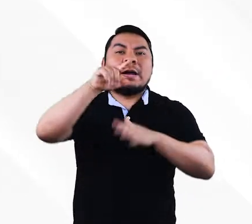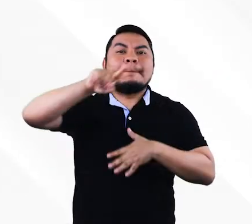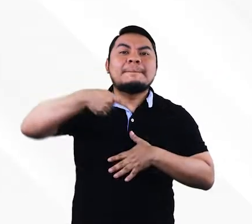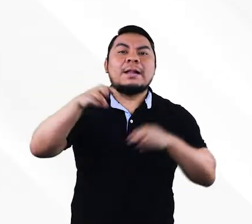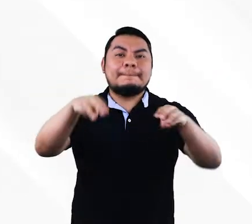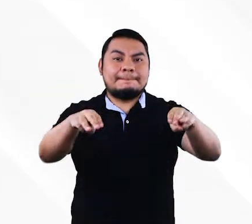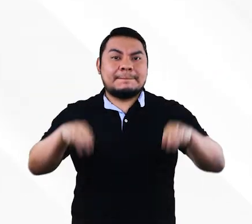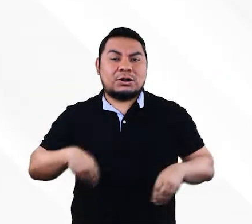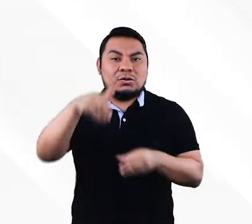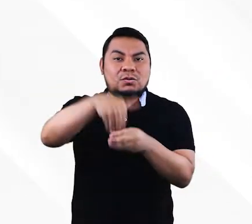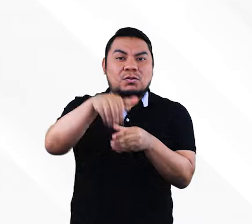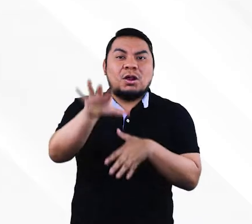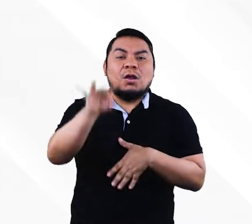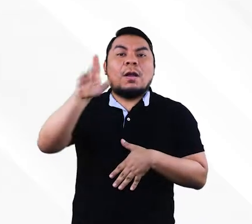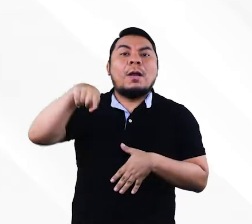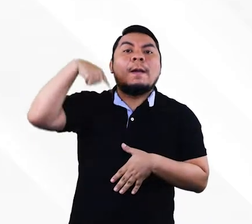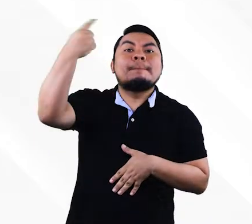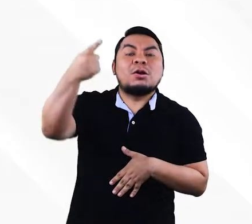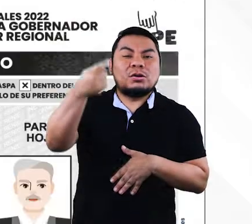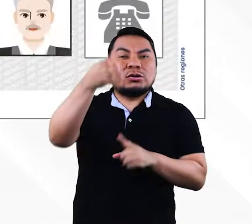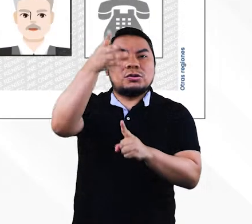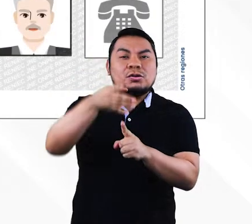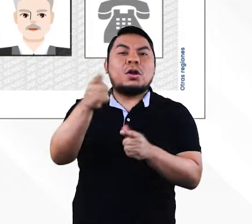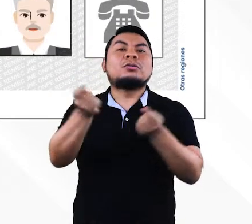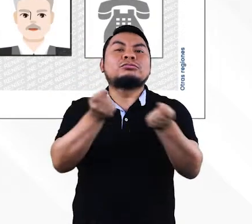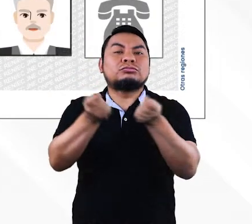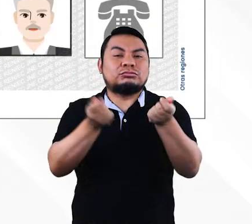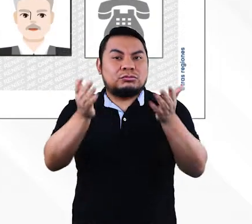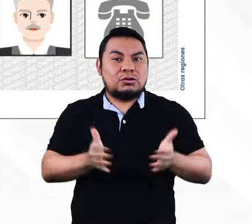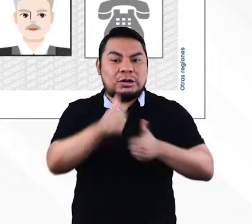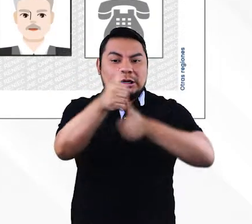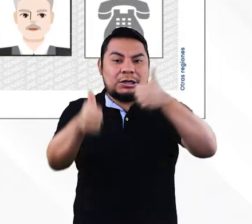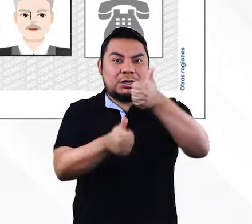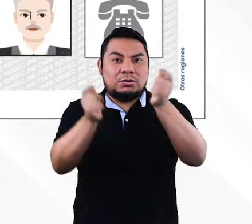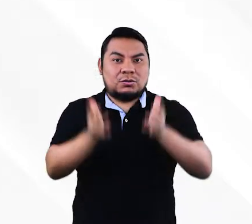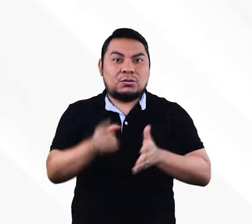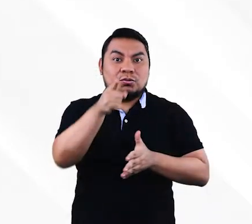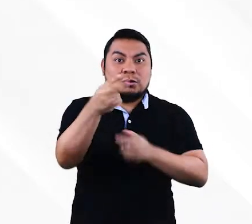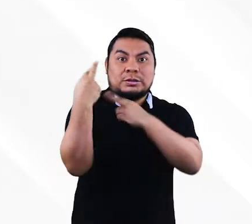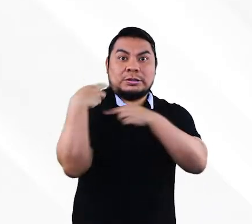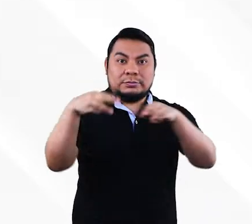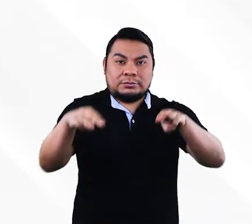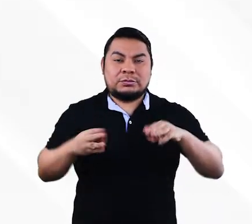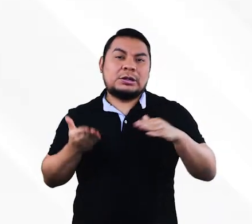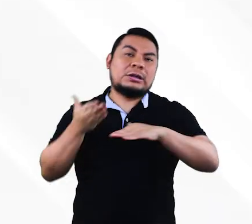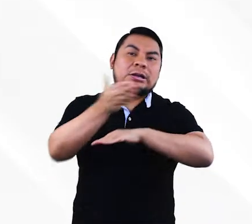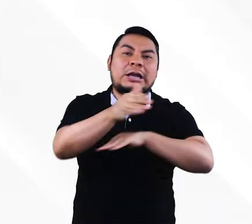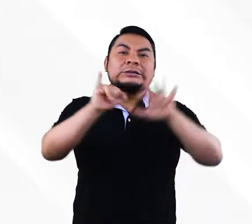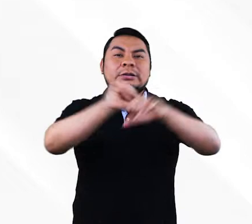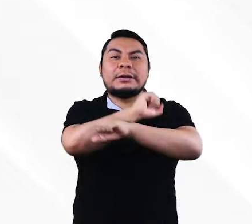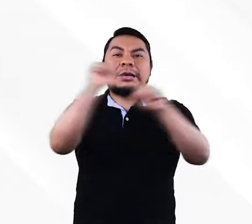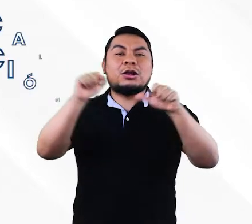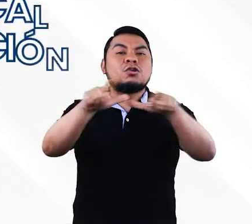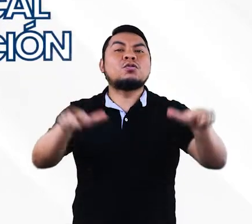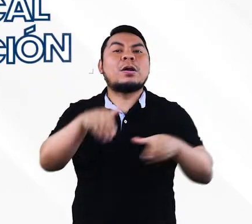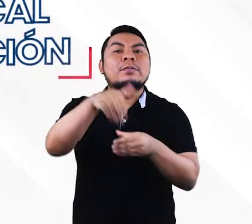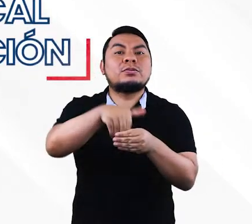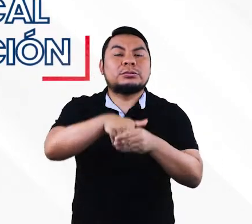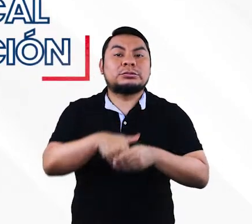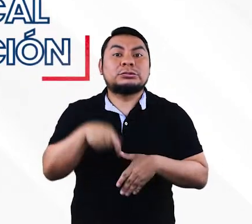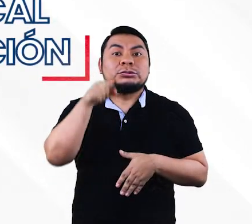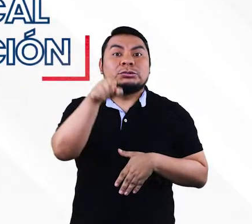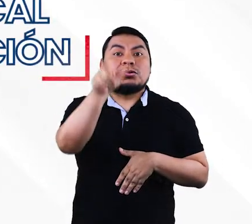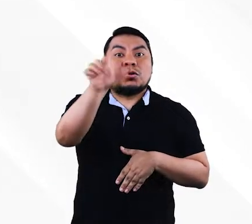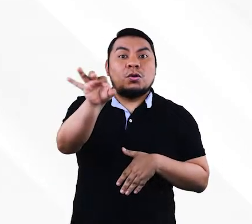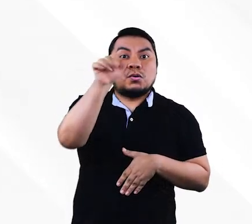Se instalarán más de mil mesas de sufragio para elegir al próximo gobernador y vicegobernadora. Si eres miembro de mesa, asiste a las 6 de la mañana a tu